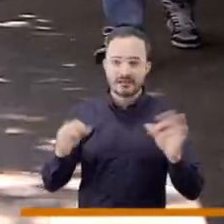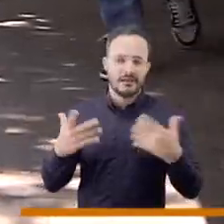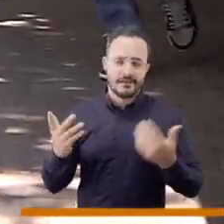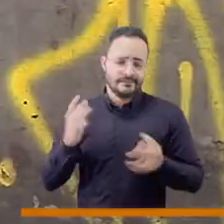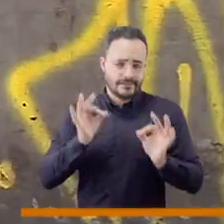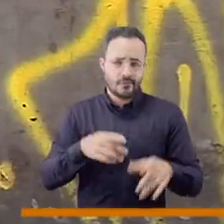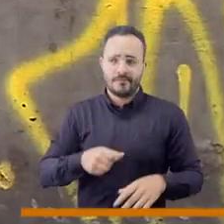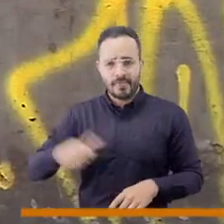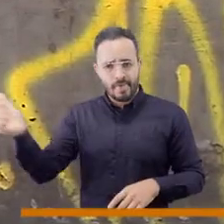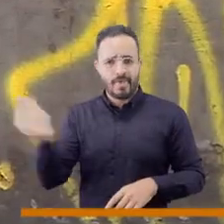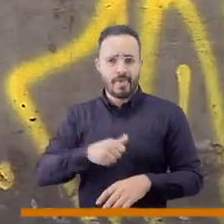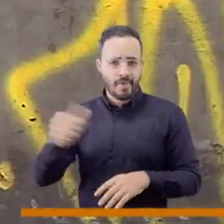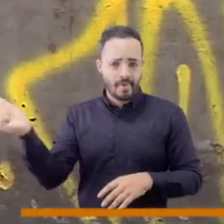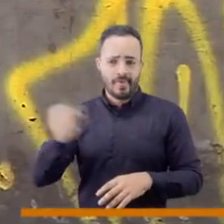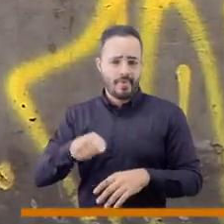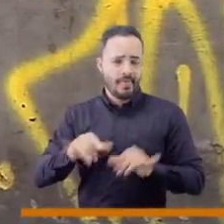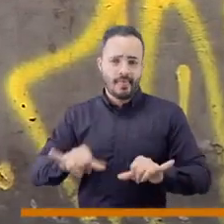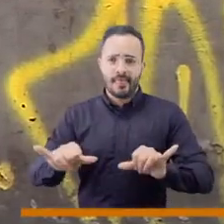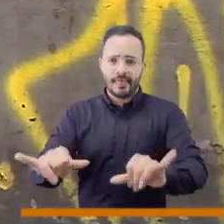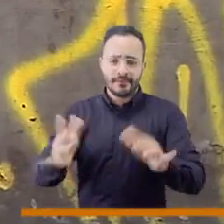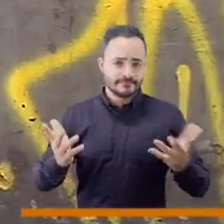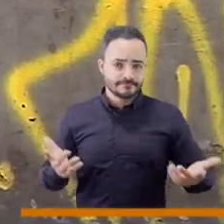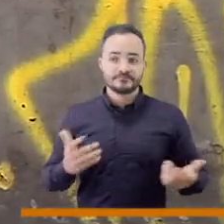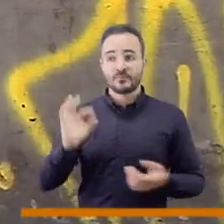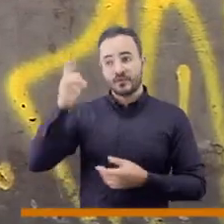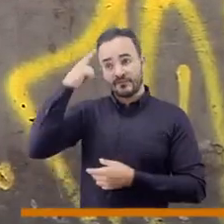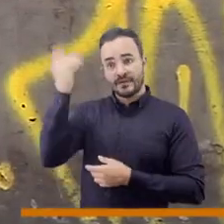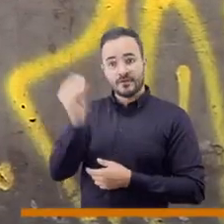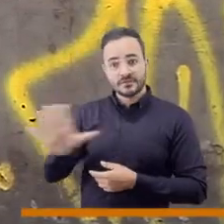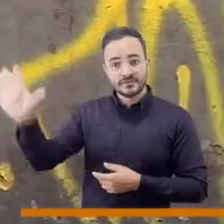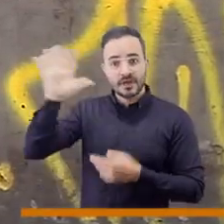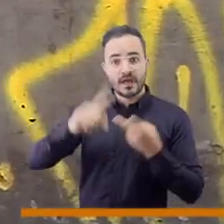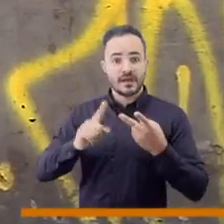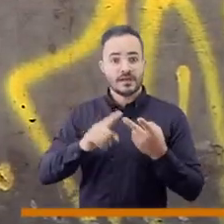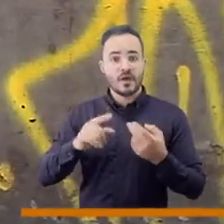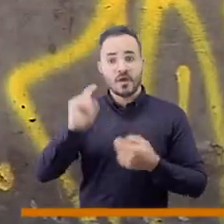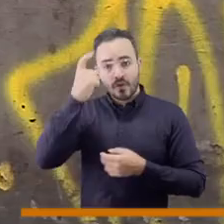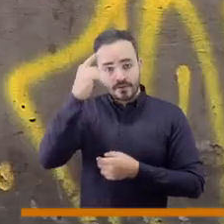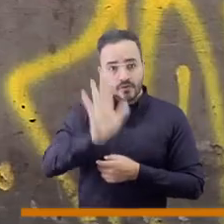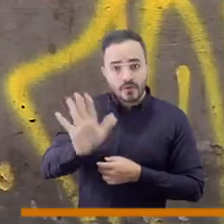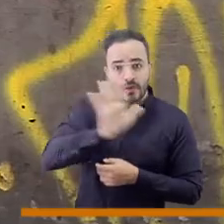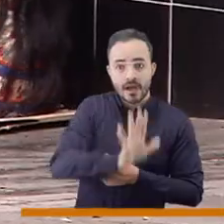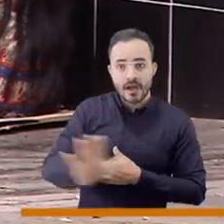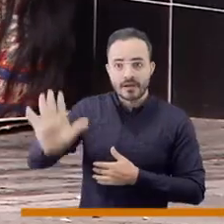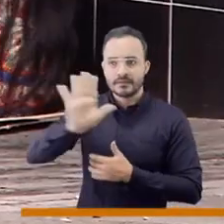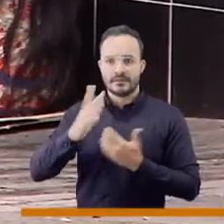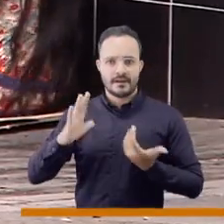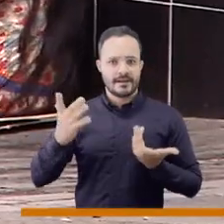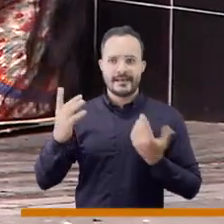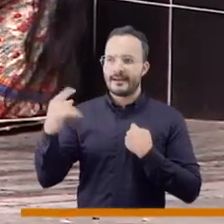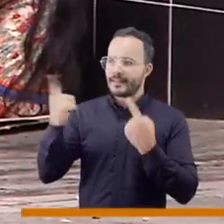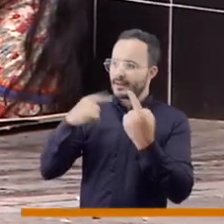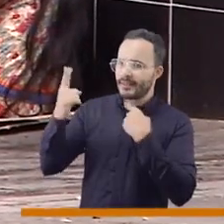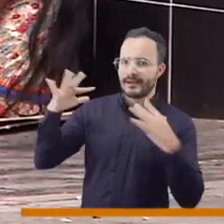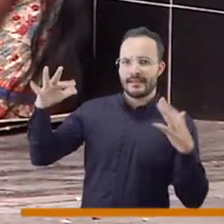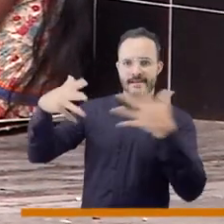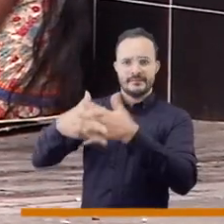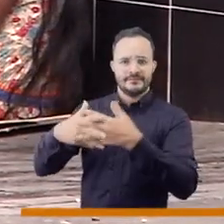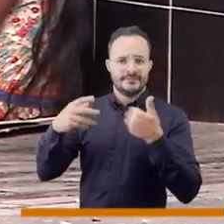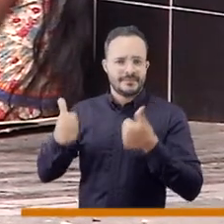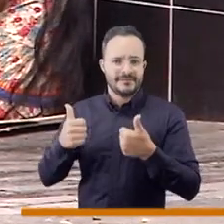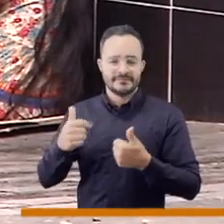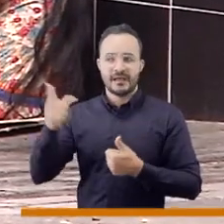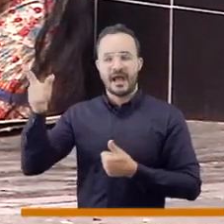alimentación, de seguridad, aquí van a volver a llegar. Pues como no hay articulación en los programas entre el gobierno nacional y